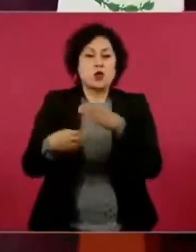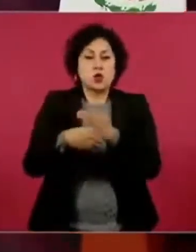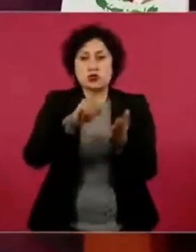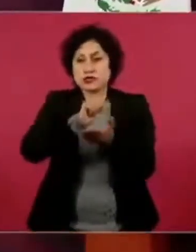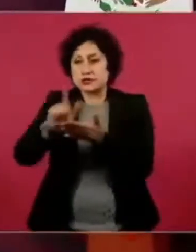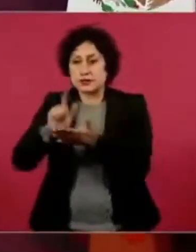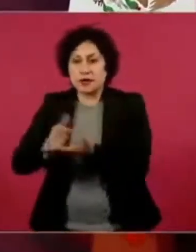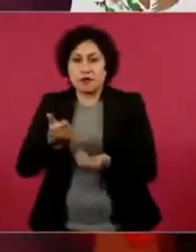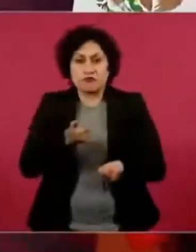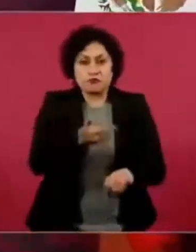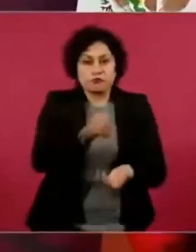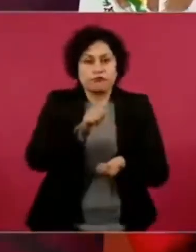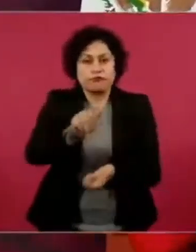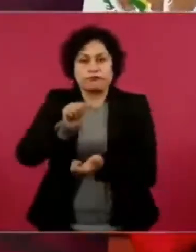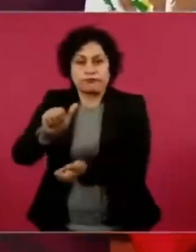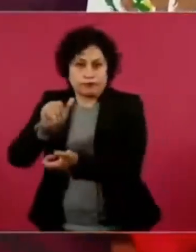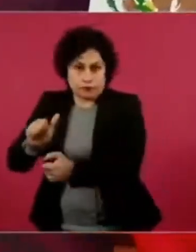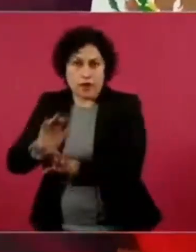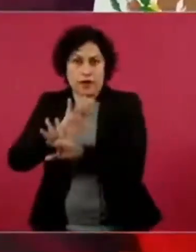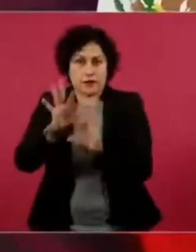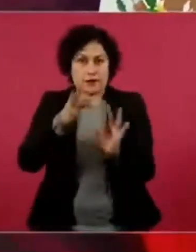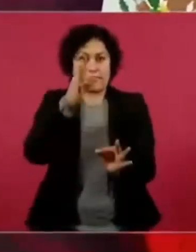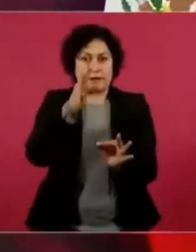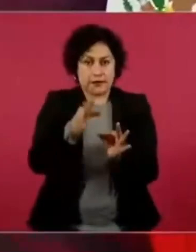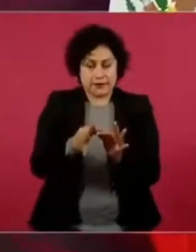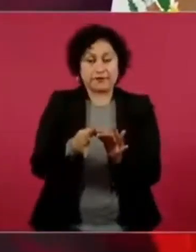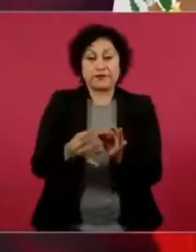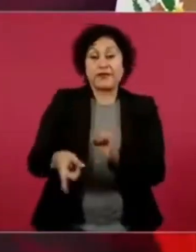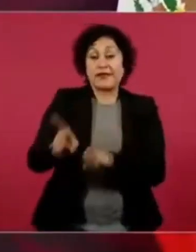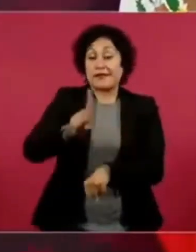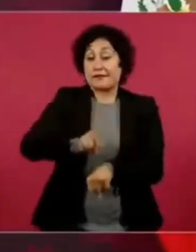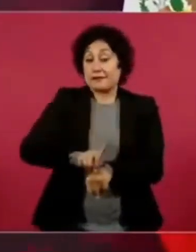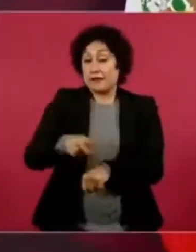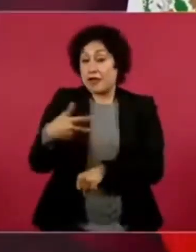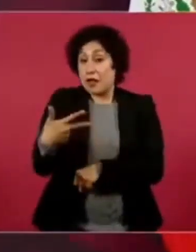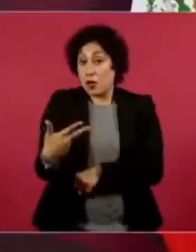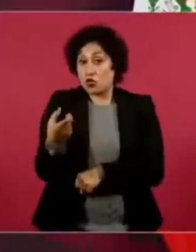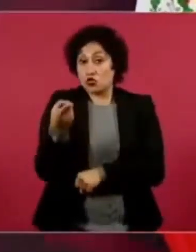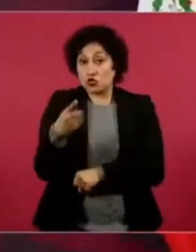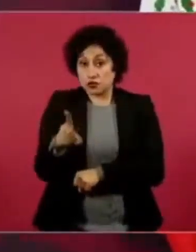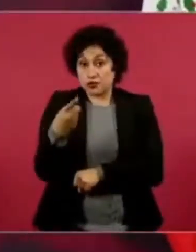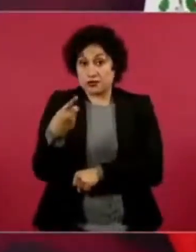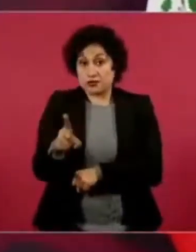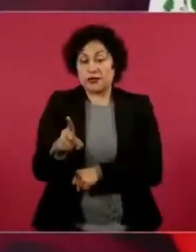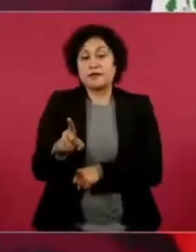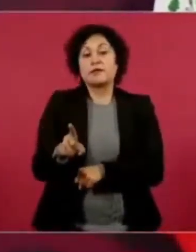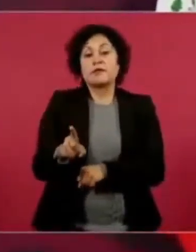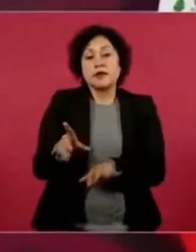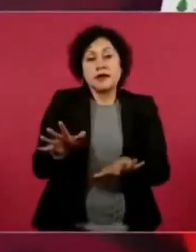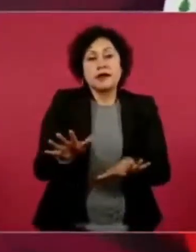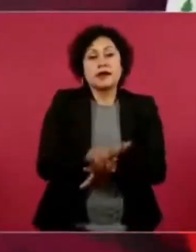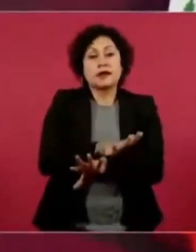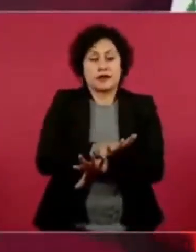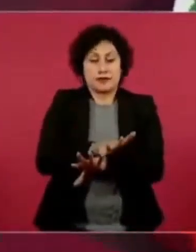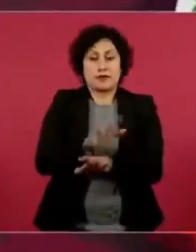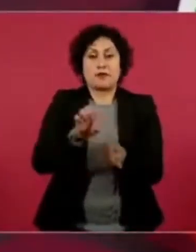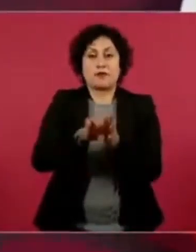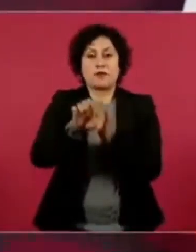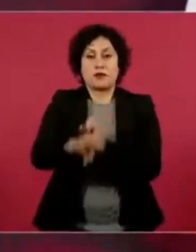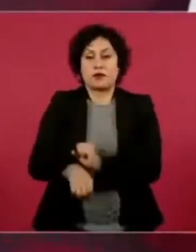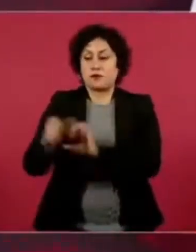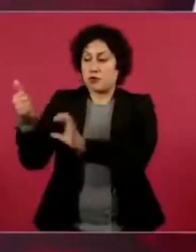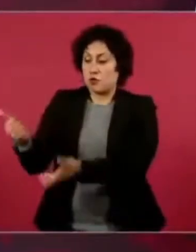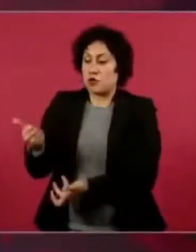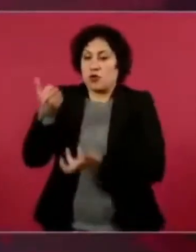ocho ya empezamos a entregar los apoyos para la construcción de vivienda